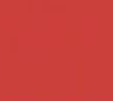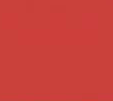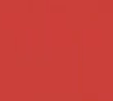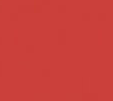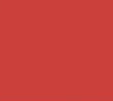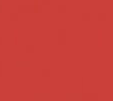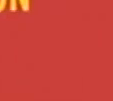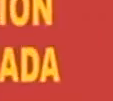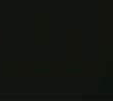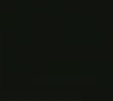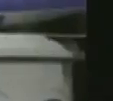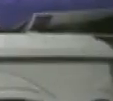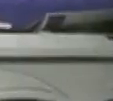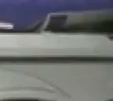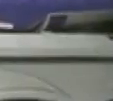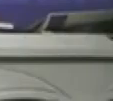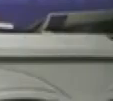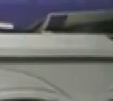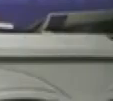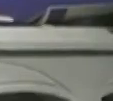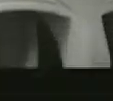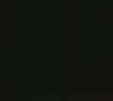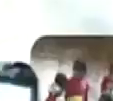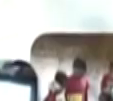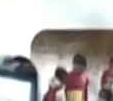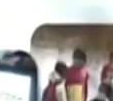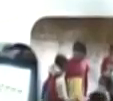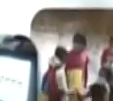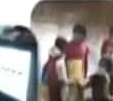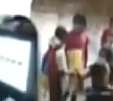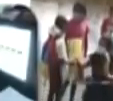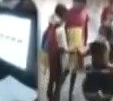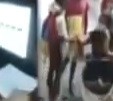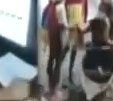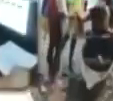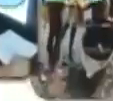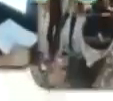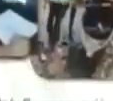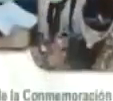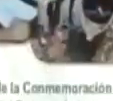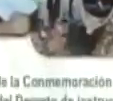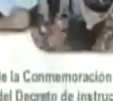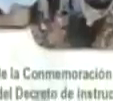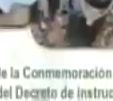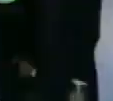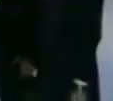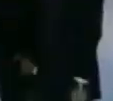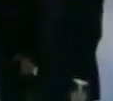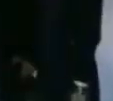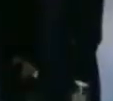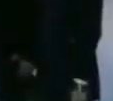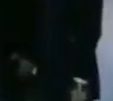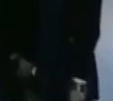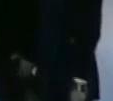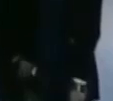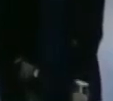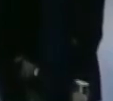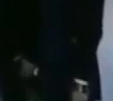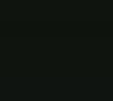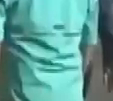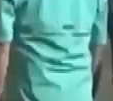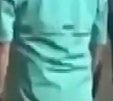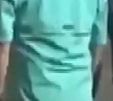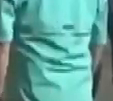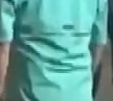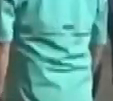bautizo del libro, Educación Universada desde lo Perú. Los congresos pedagógicos. La celebración